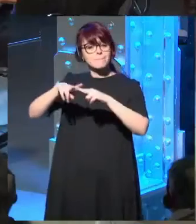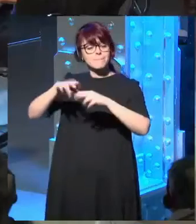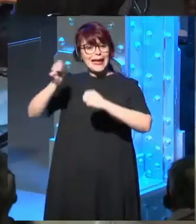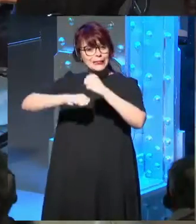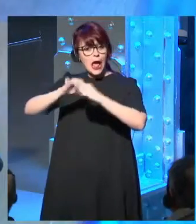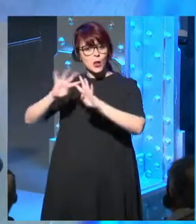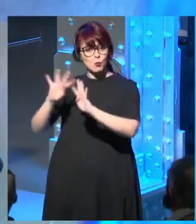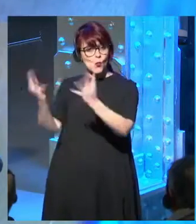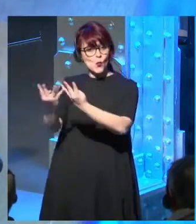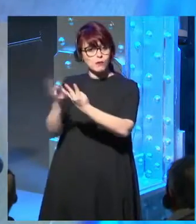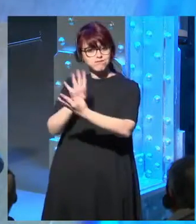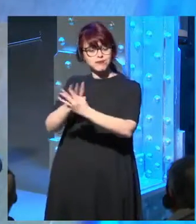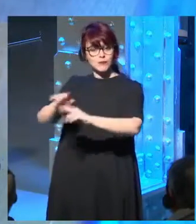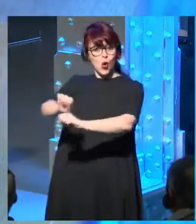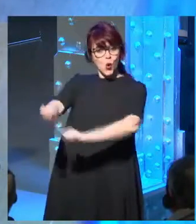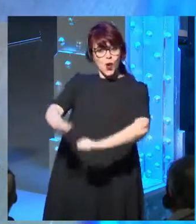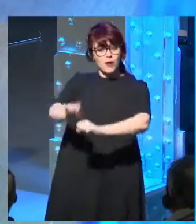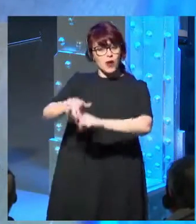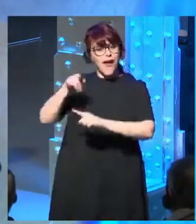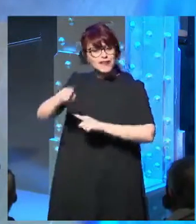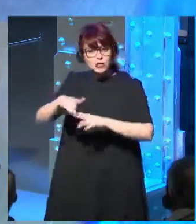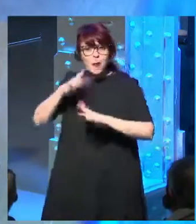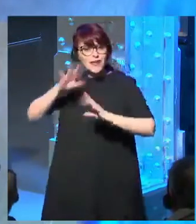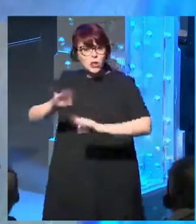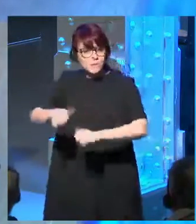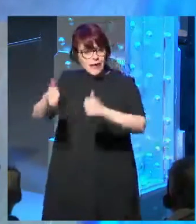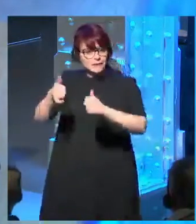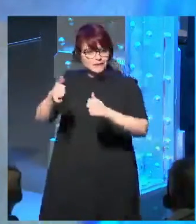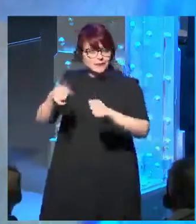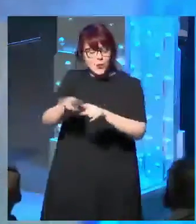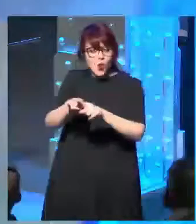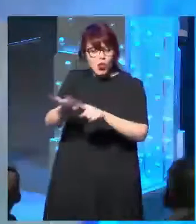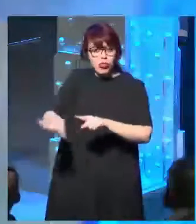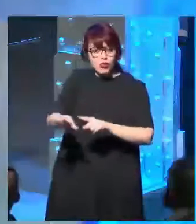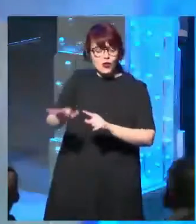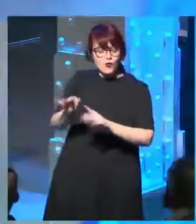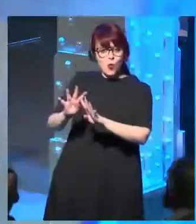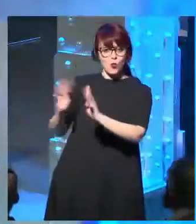ella era el lugar más, era el lugar más peligroso de la casa.